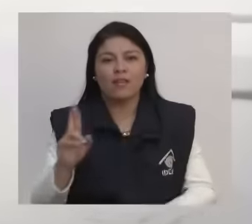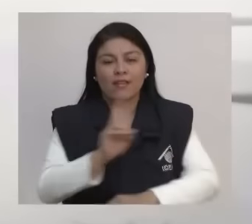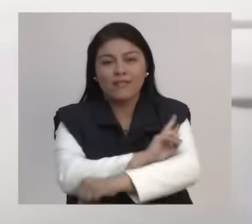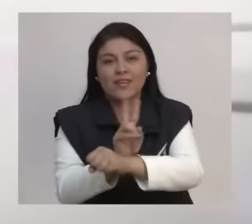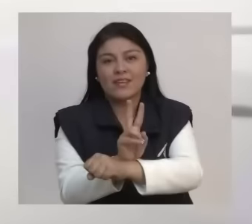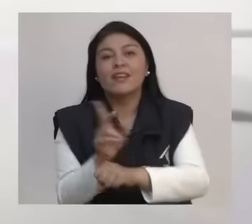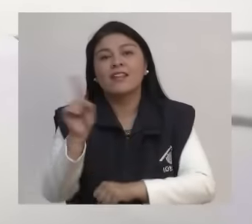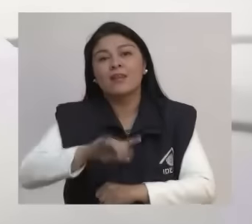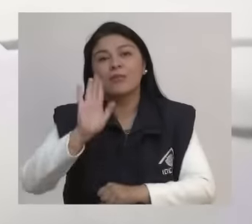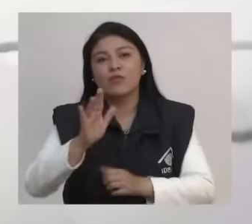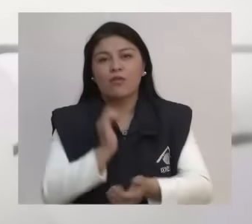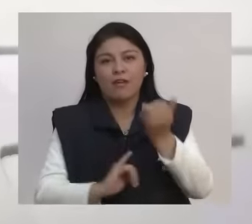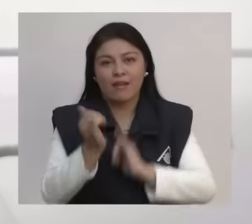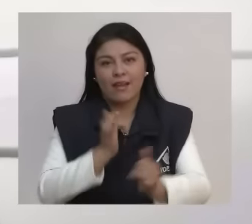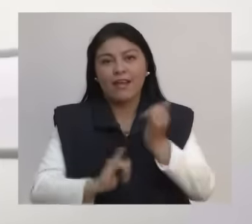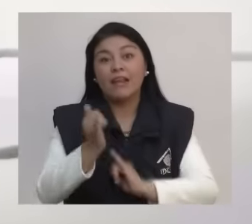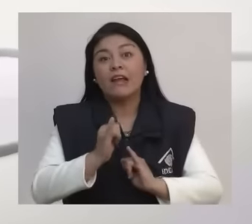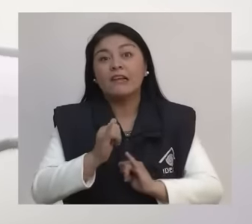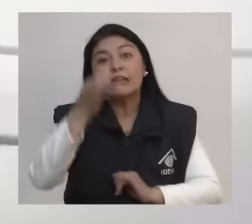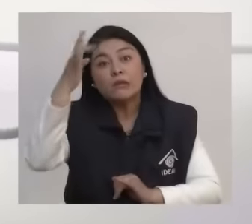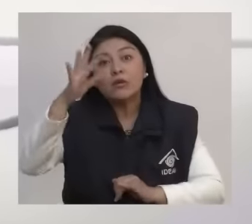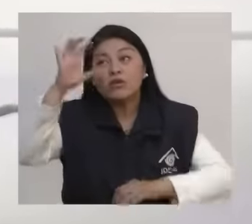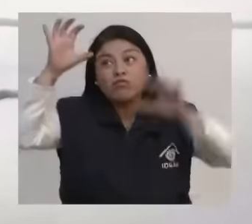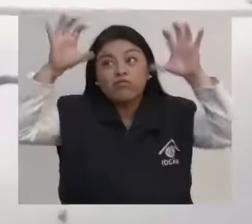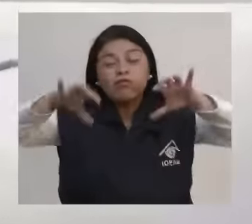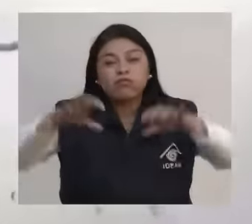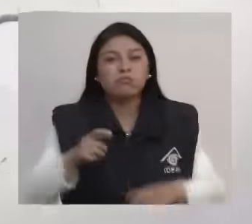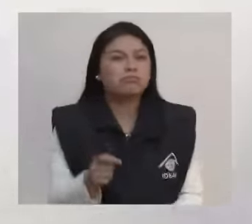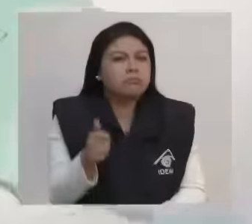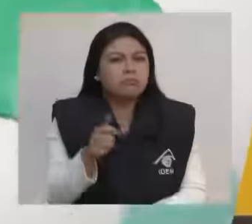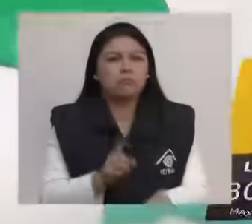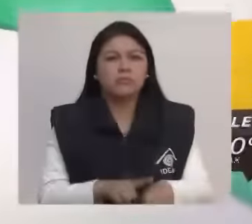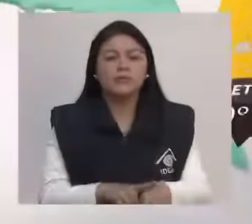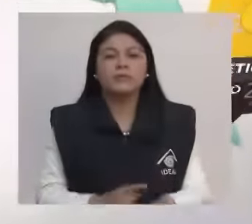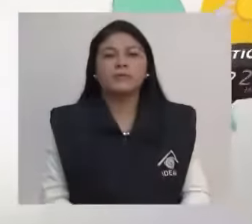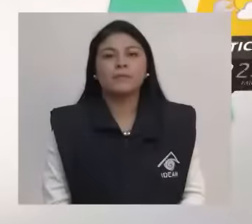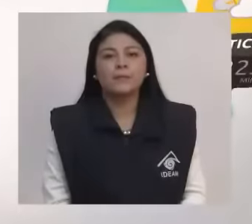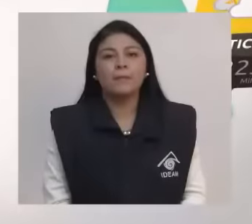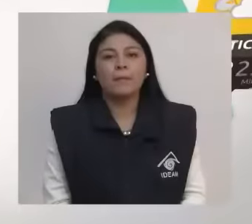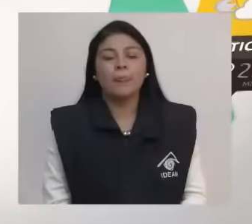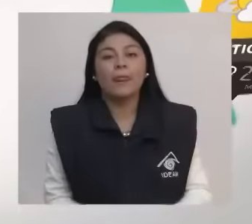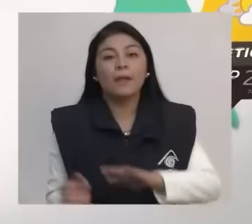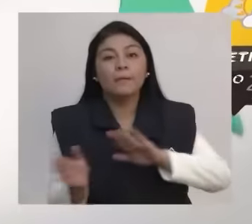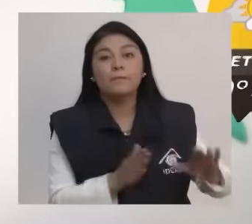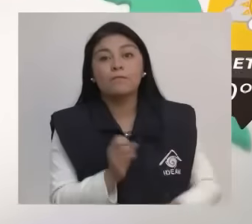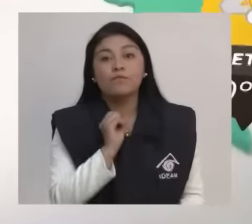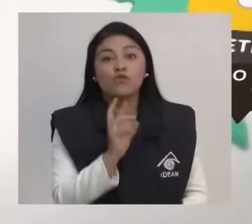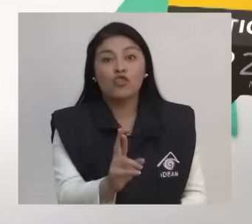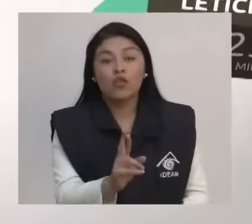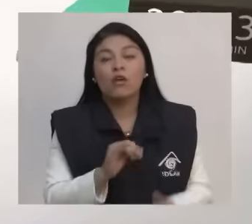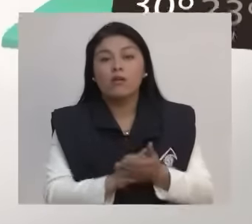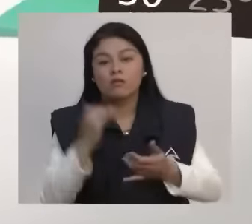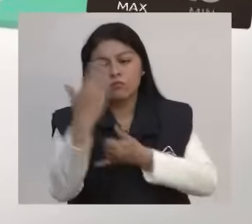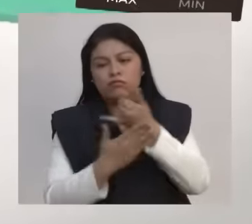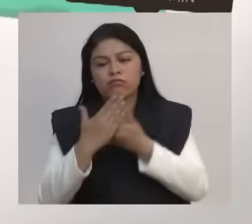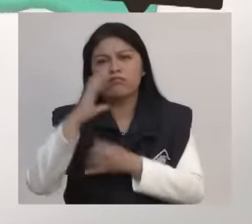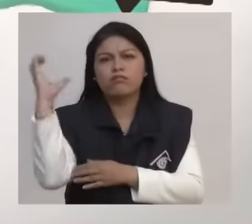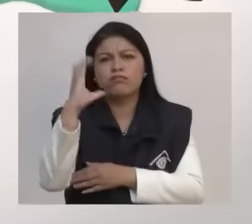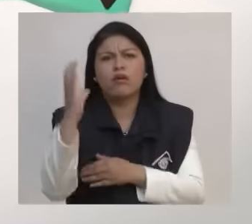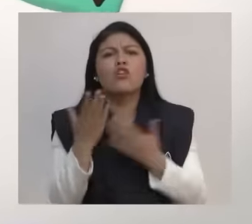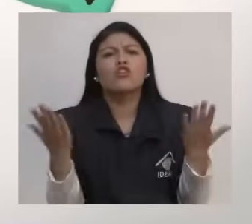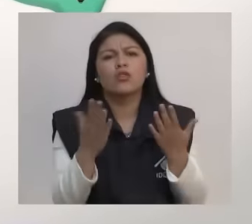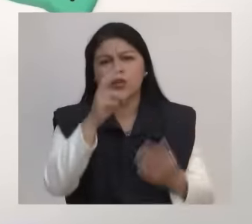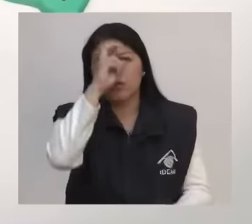nororiente del Casanare con algunas lluvias Música Hacia el sector sur, se prevén lluvias dispersas al nororiente del